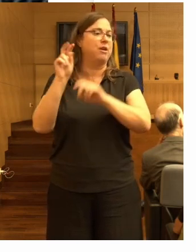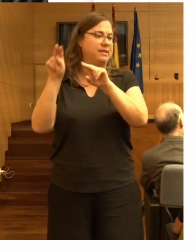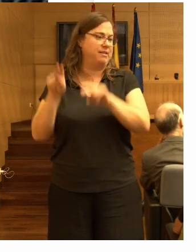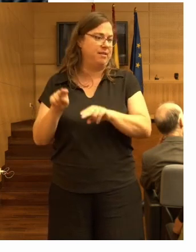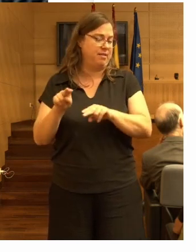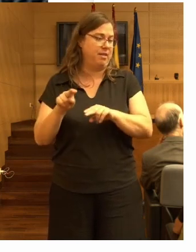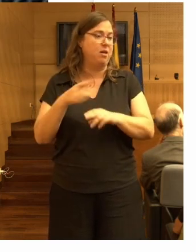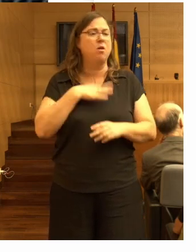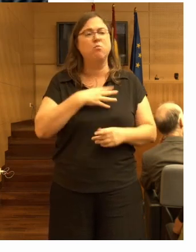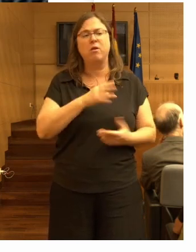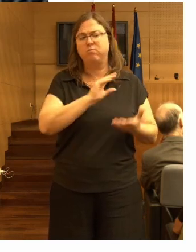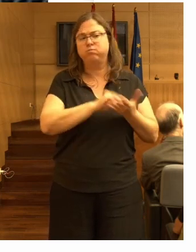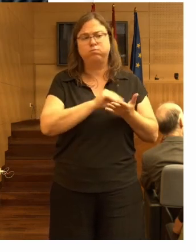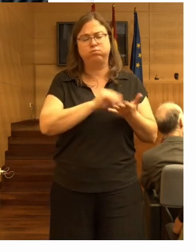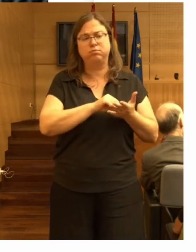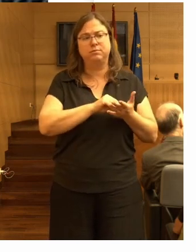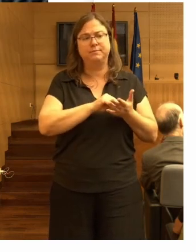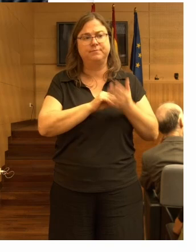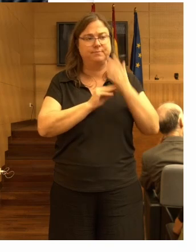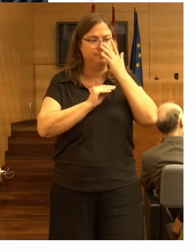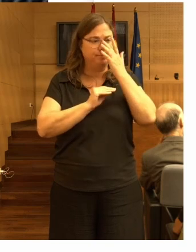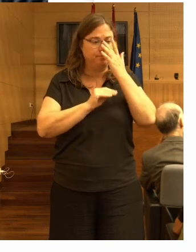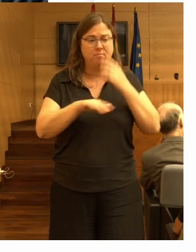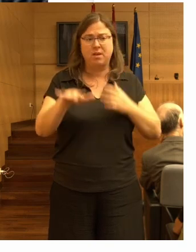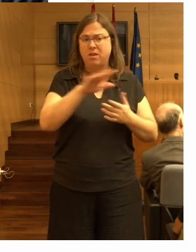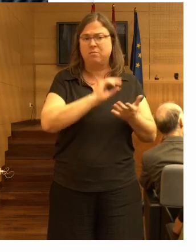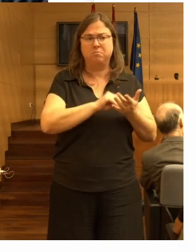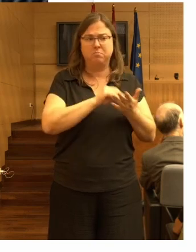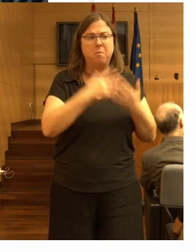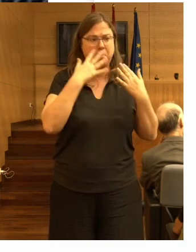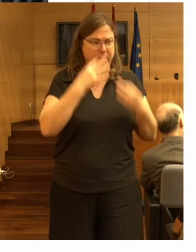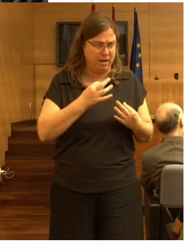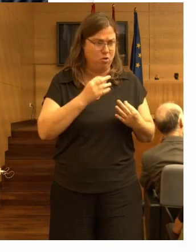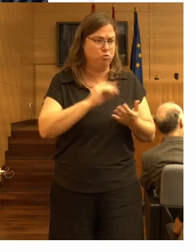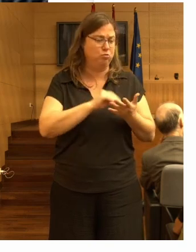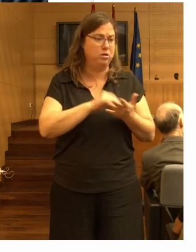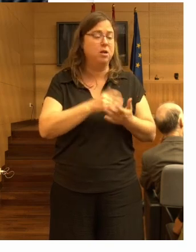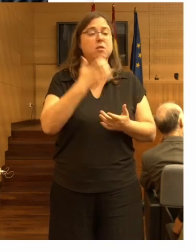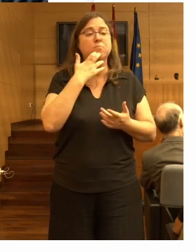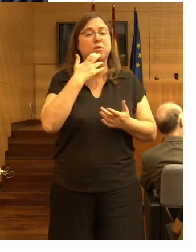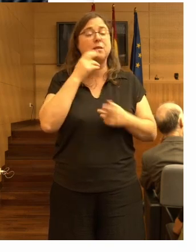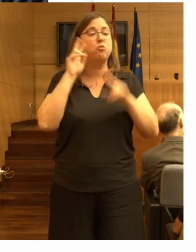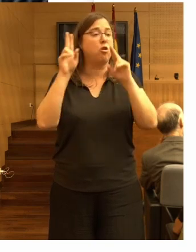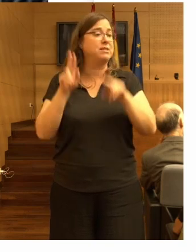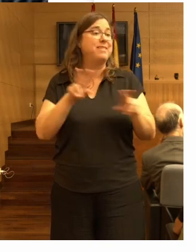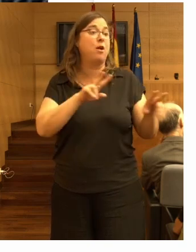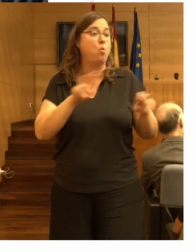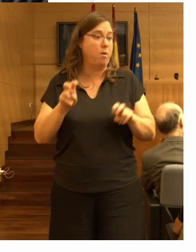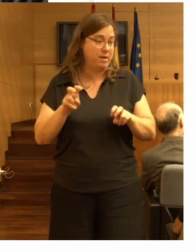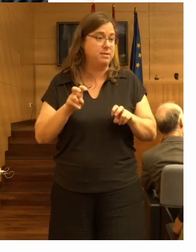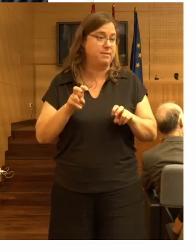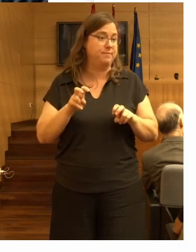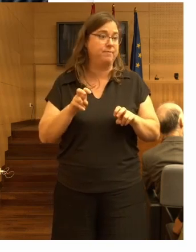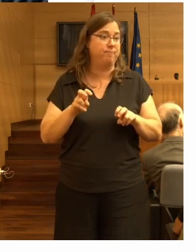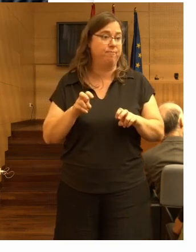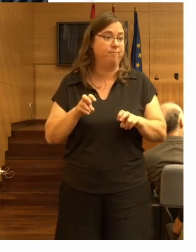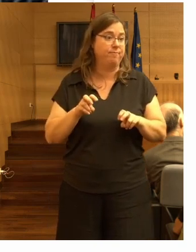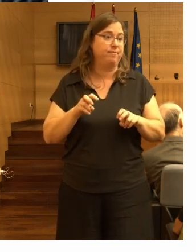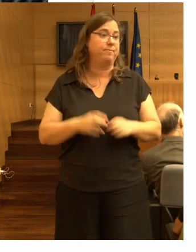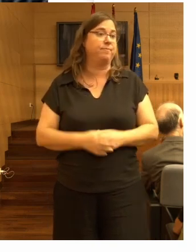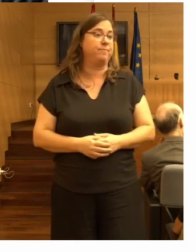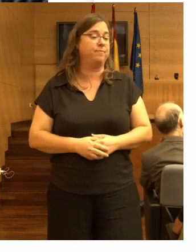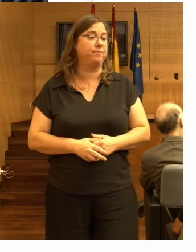haber muchos sitios potencialmente peligrosos. En residencias nuevas pues